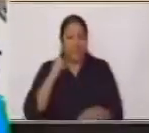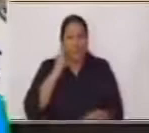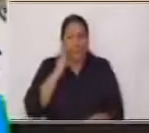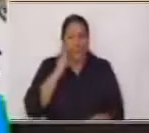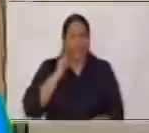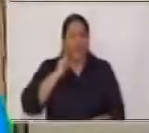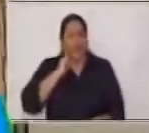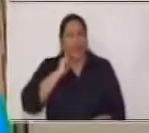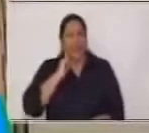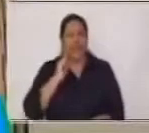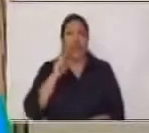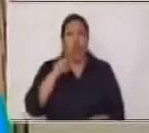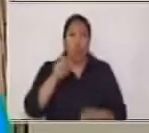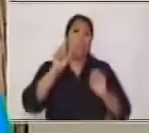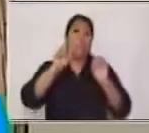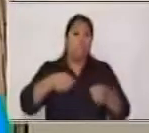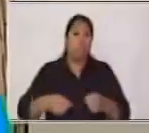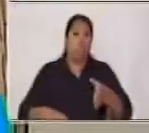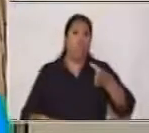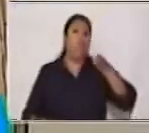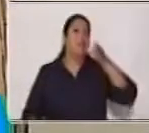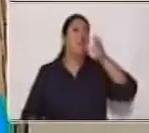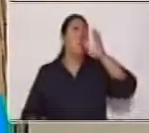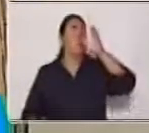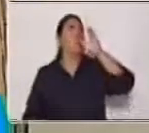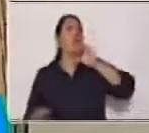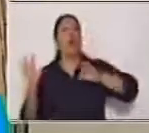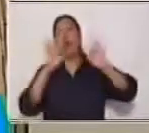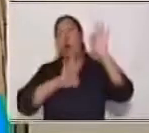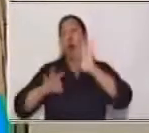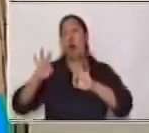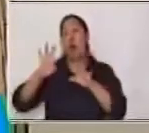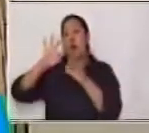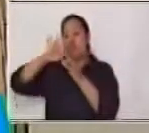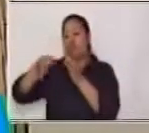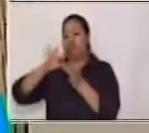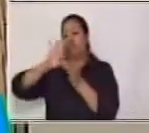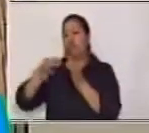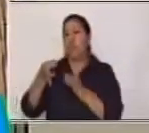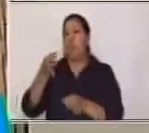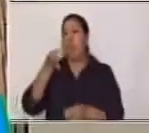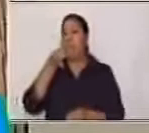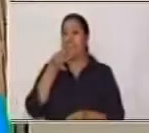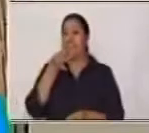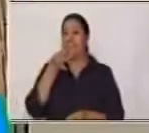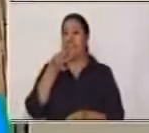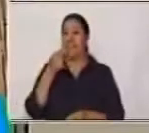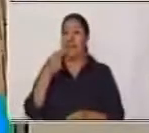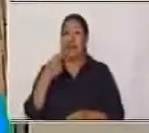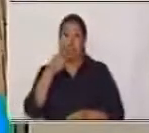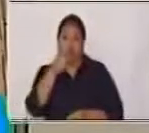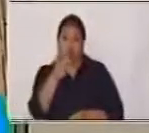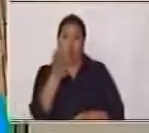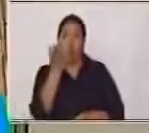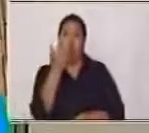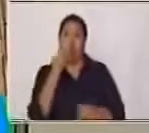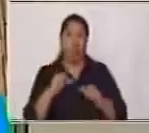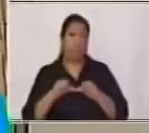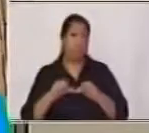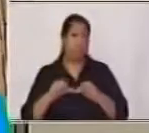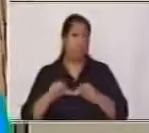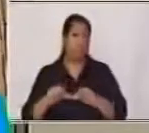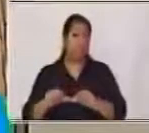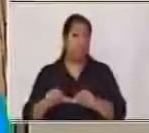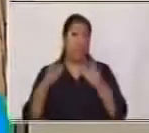O solo comerla En deliciosos gajos Y si me comes Seguido Tienes una piel